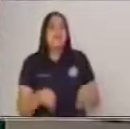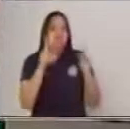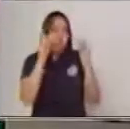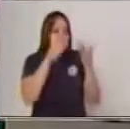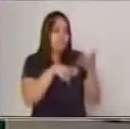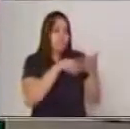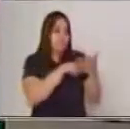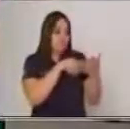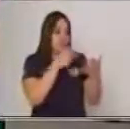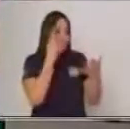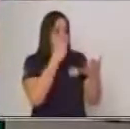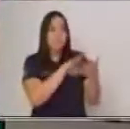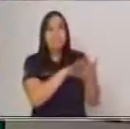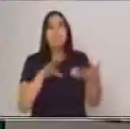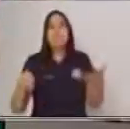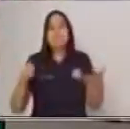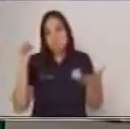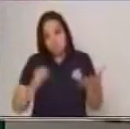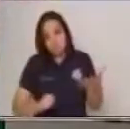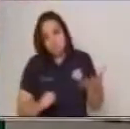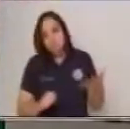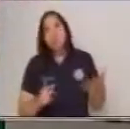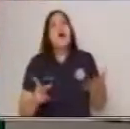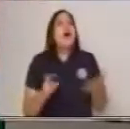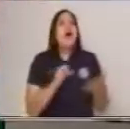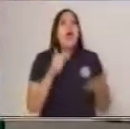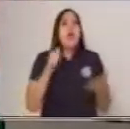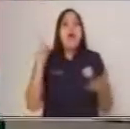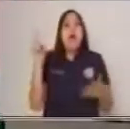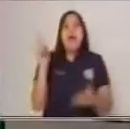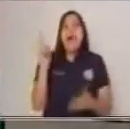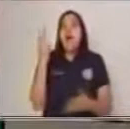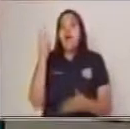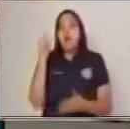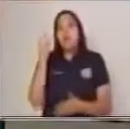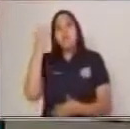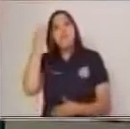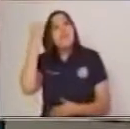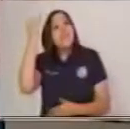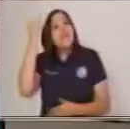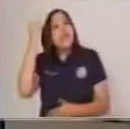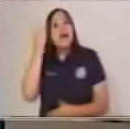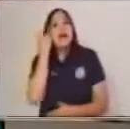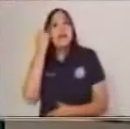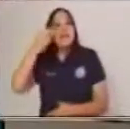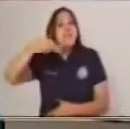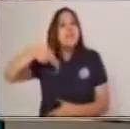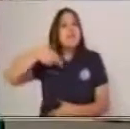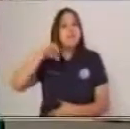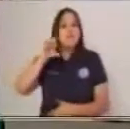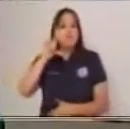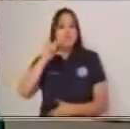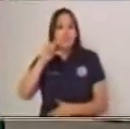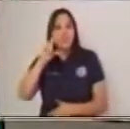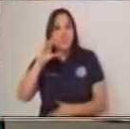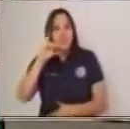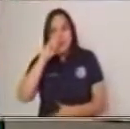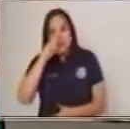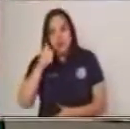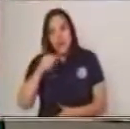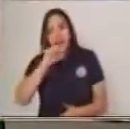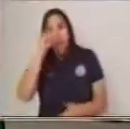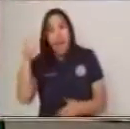sistema. La idea principal implícita va a ser aquella, que a través del razonamiento lógico